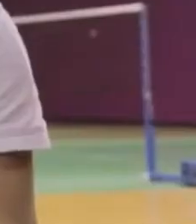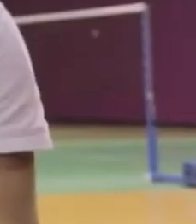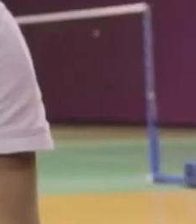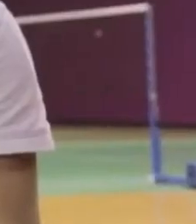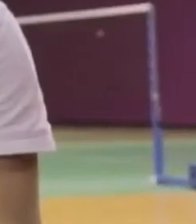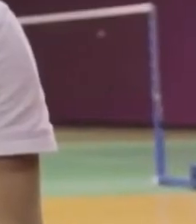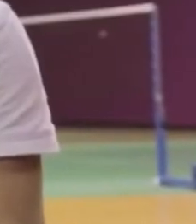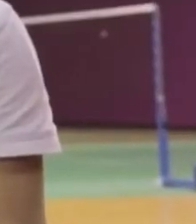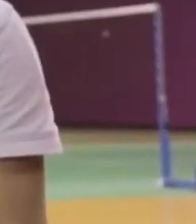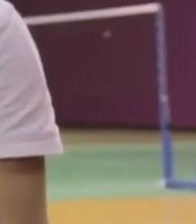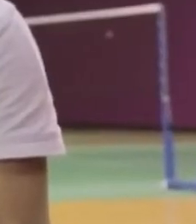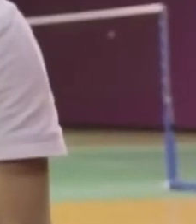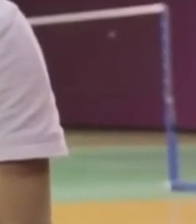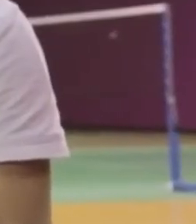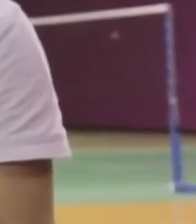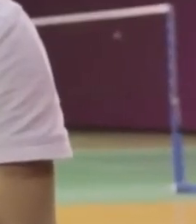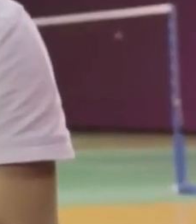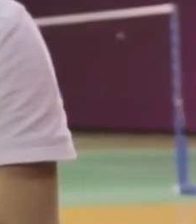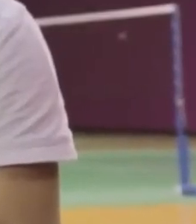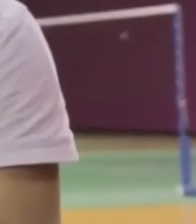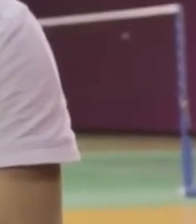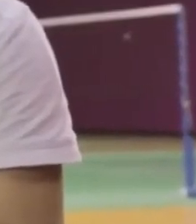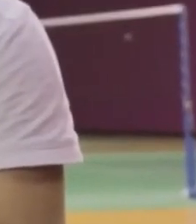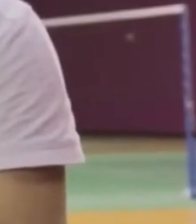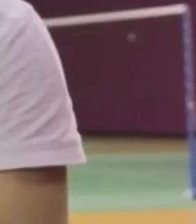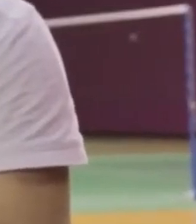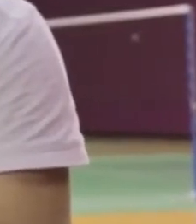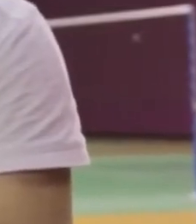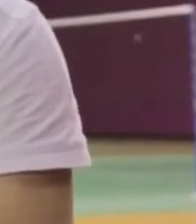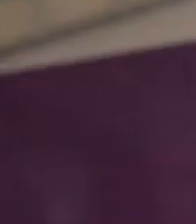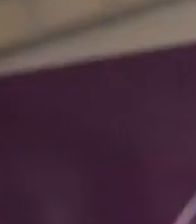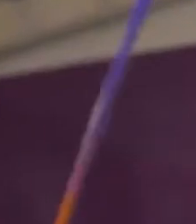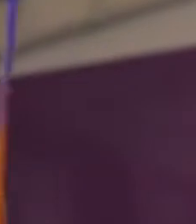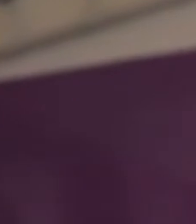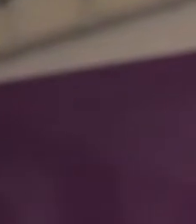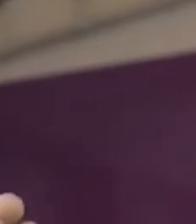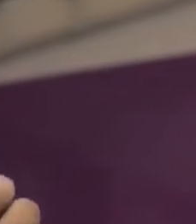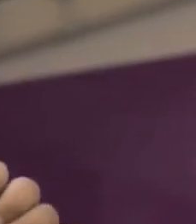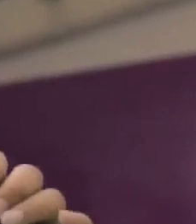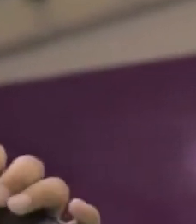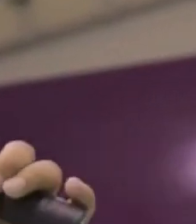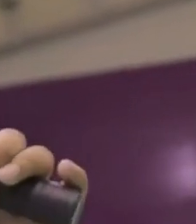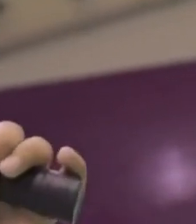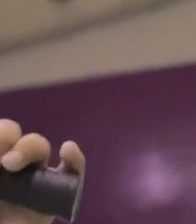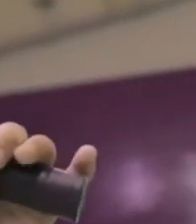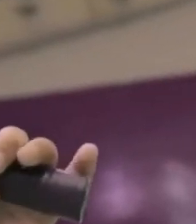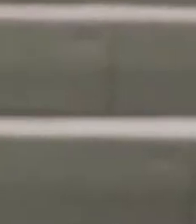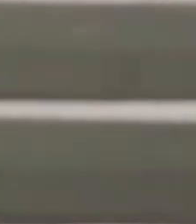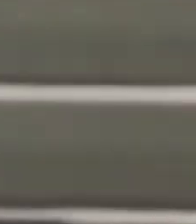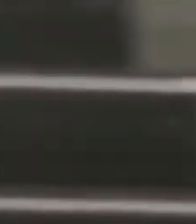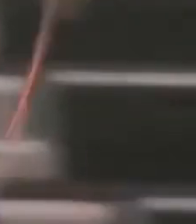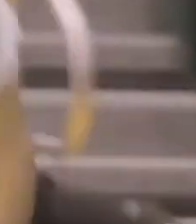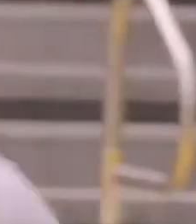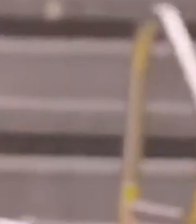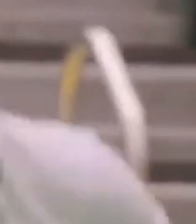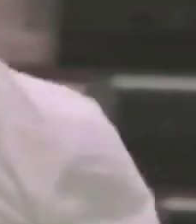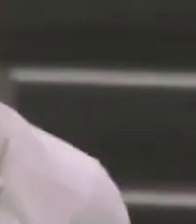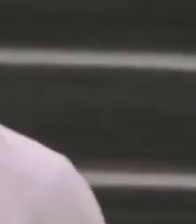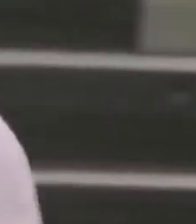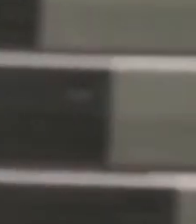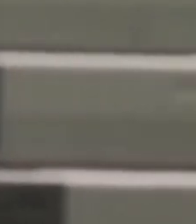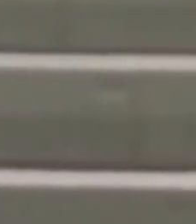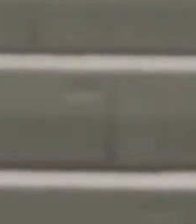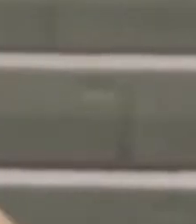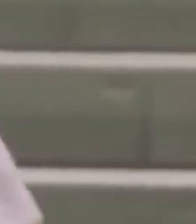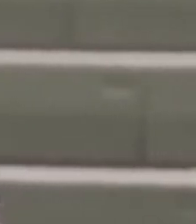Mi nombre es Alberto Cadenillas, tengo 24 años, soy comunicador y también soy paradeportista. A los 17